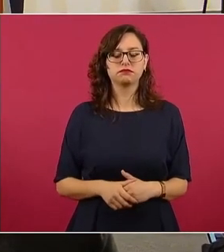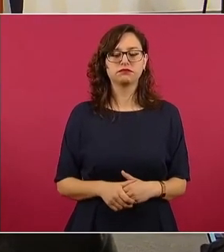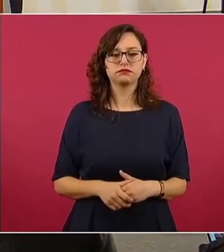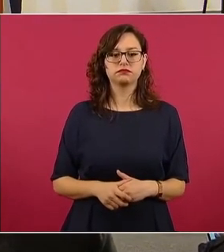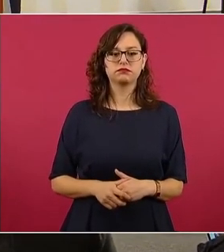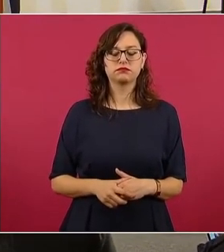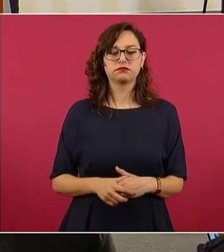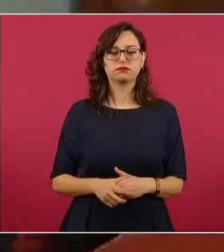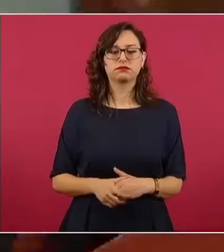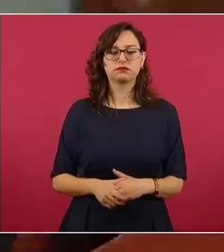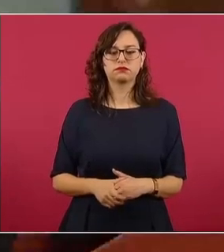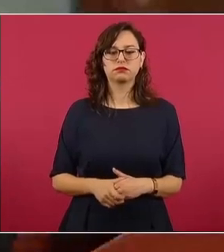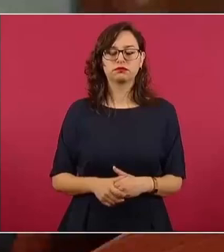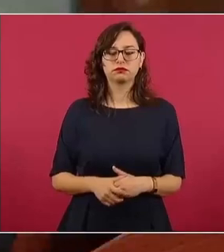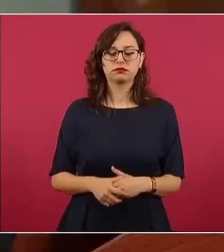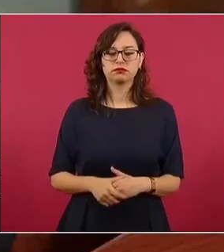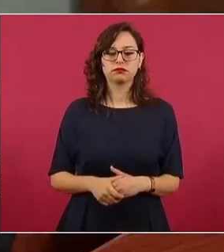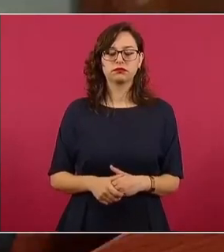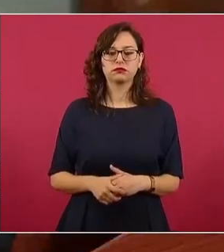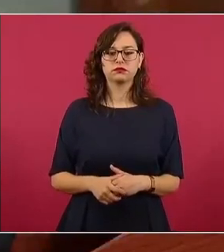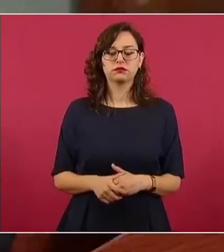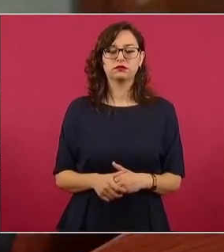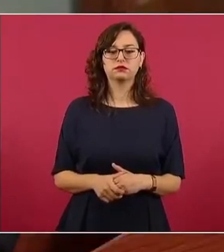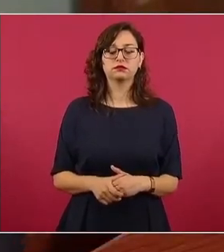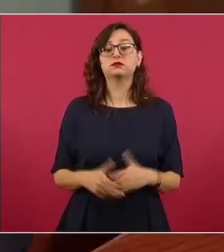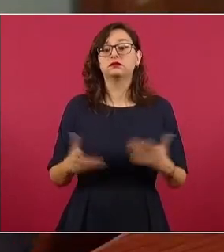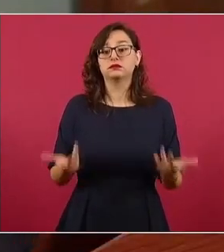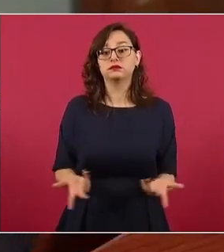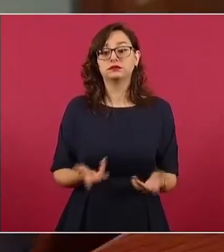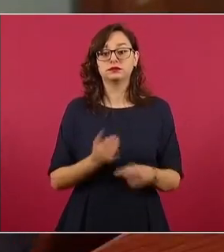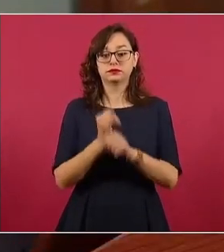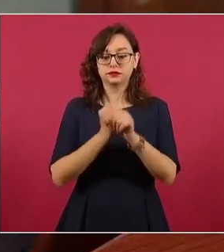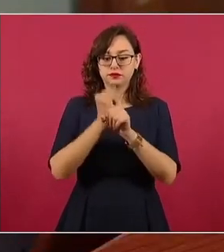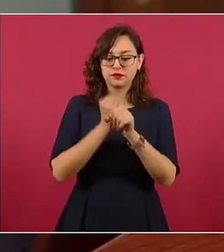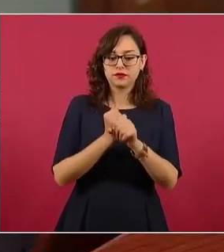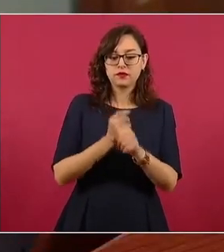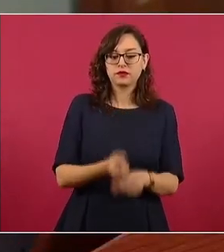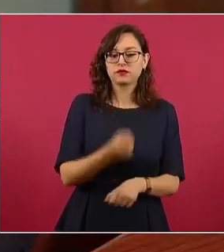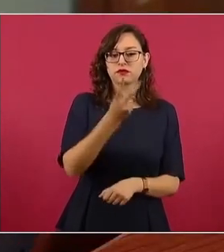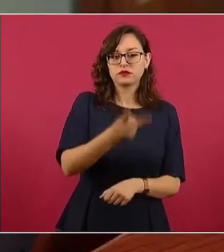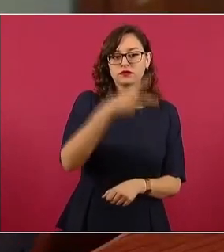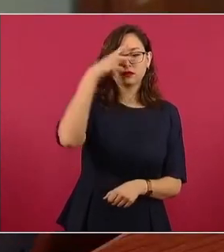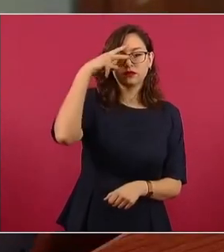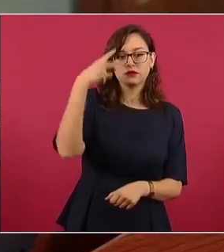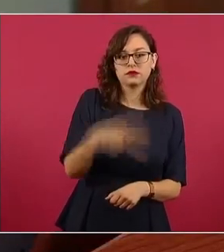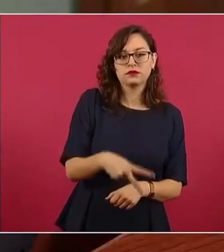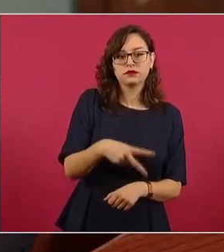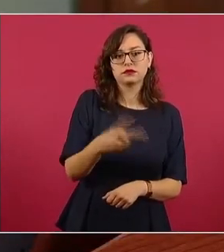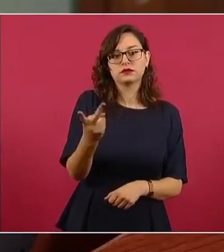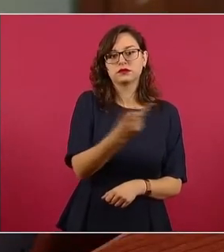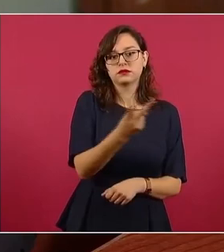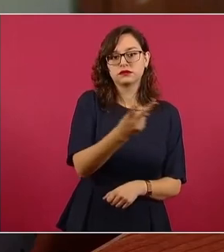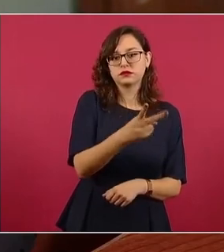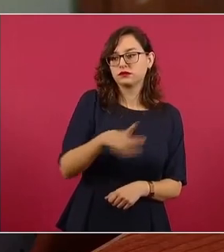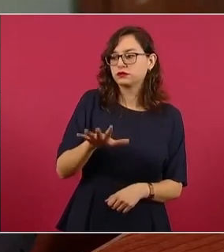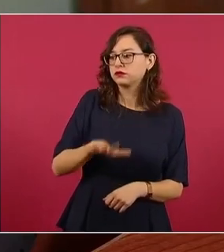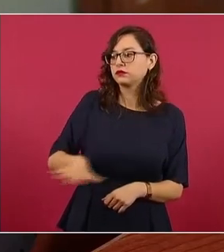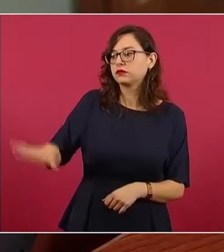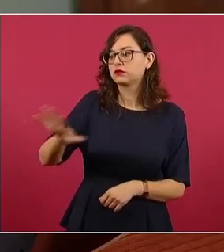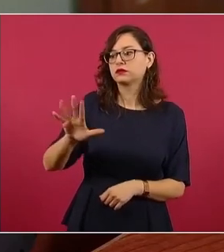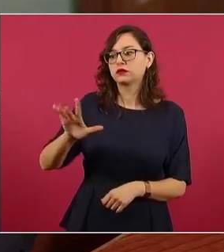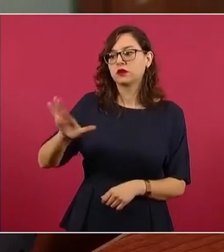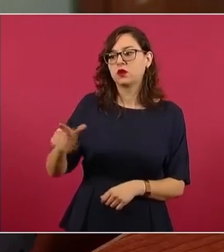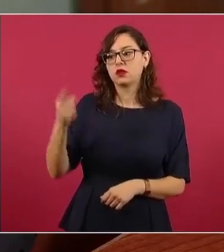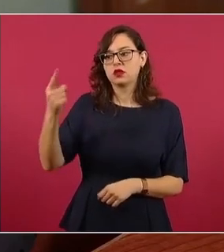De la investigación relacionada a dos mexicanos, Juan Francisco N. y Juan Claudio N., con la muerte de los 51 migrantes,